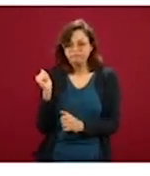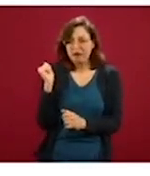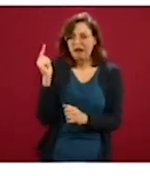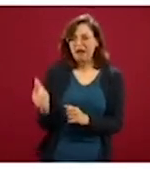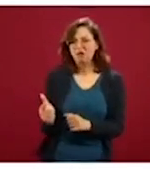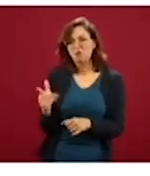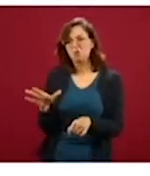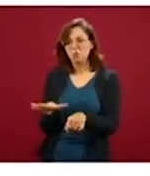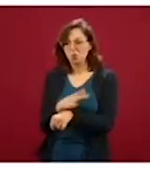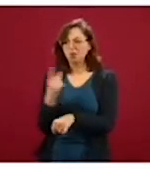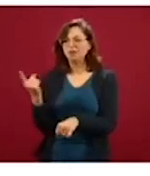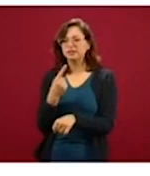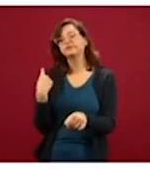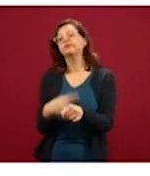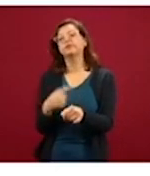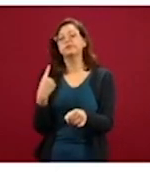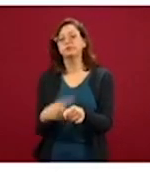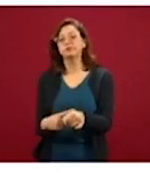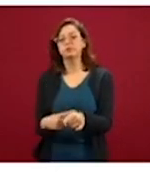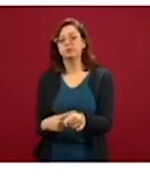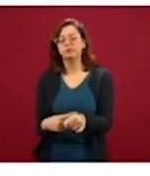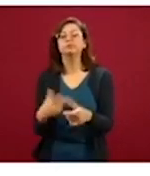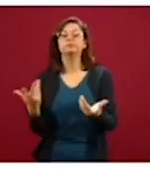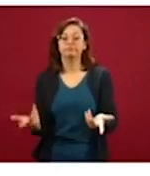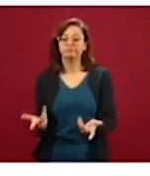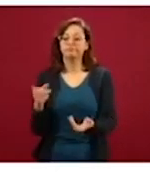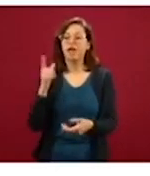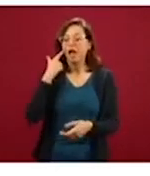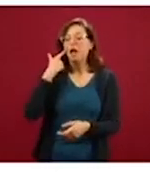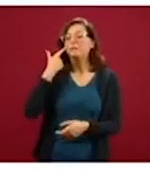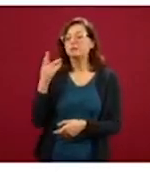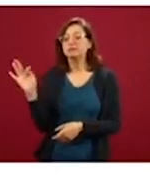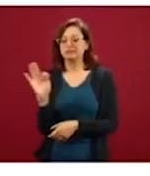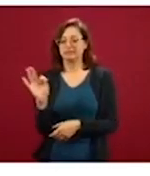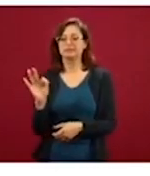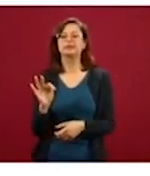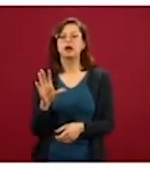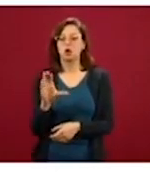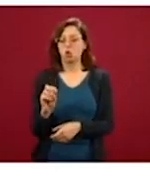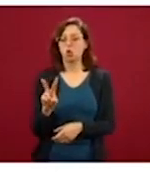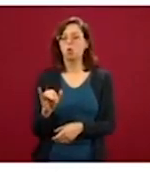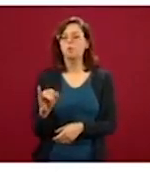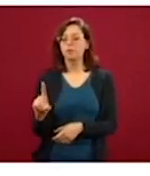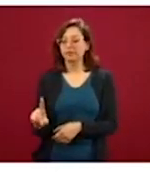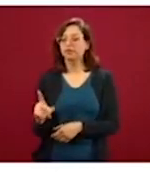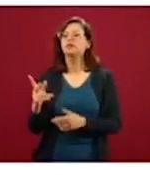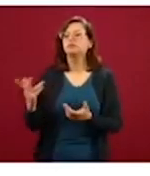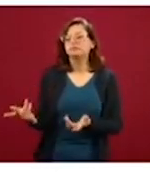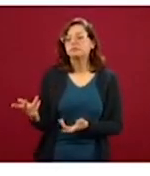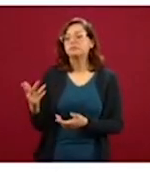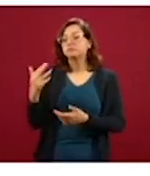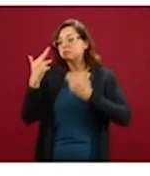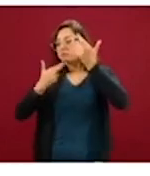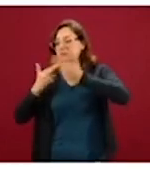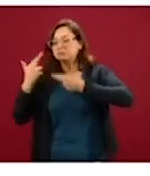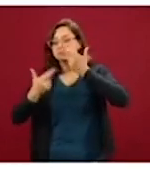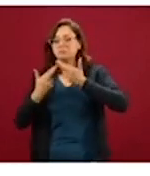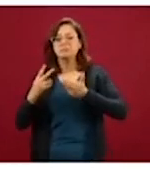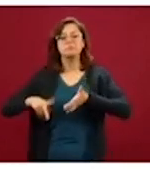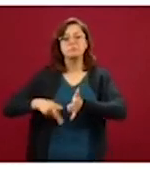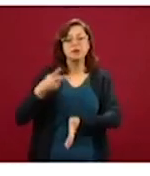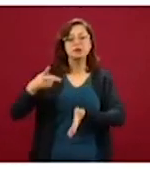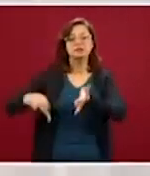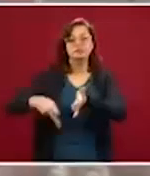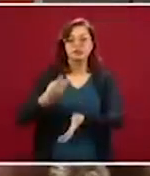el cuadro clínico, entonces se hace una búsqueda de coronavirus. Y hasta el momento, en las dos rondas que se han ejecutado hasta el momento,